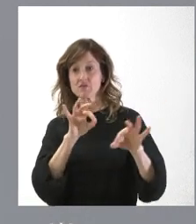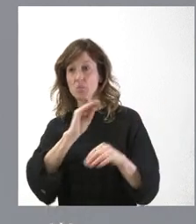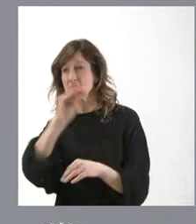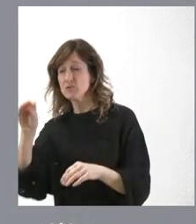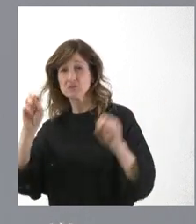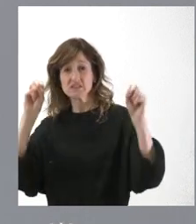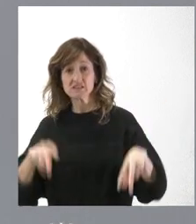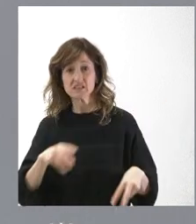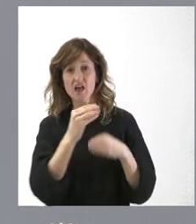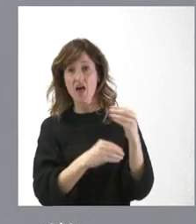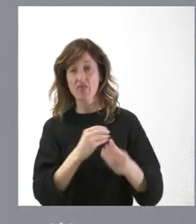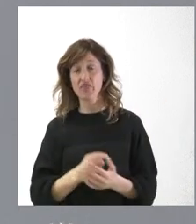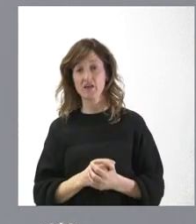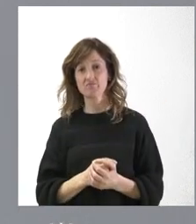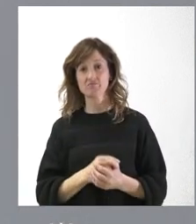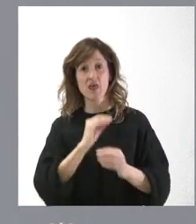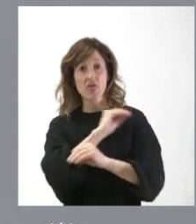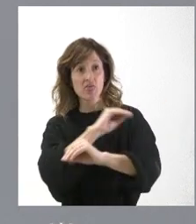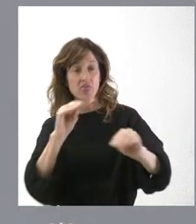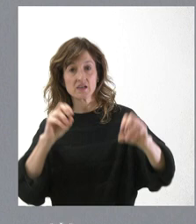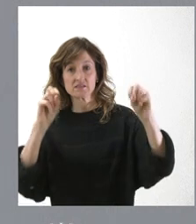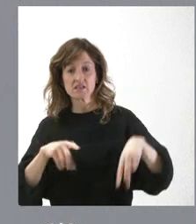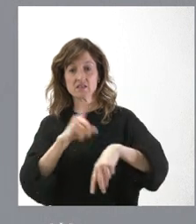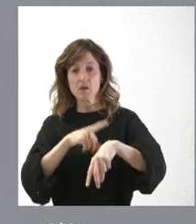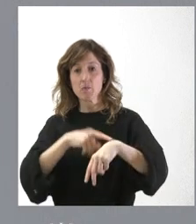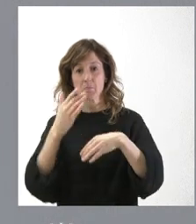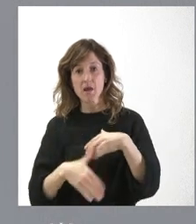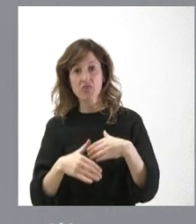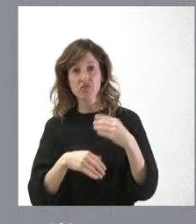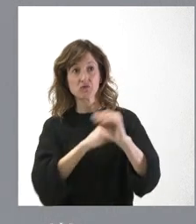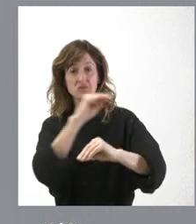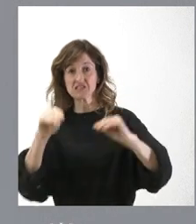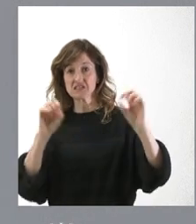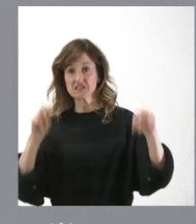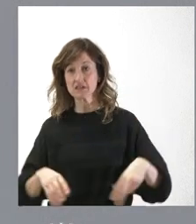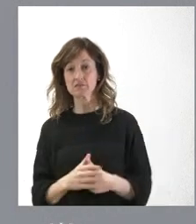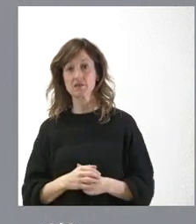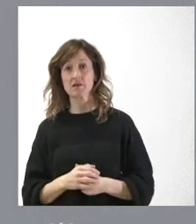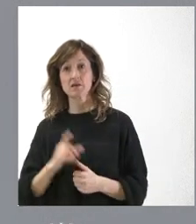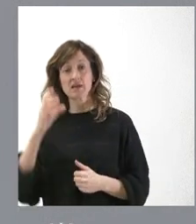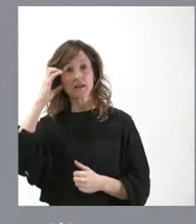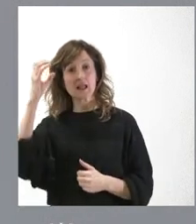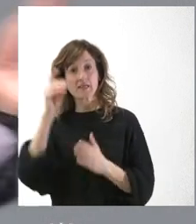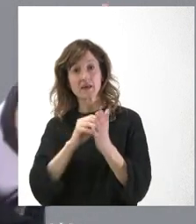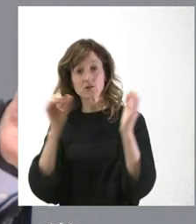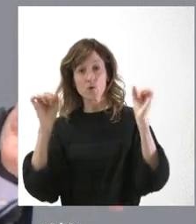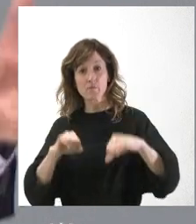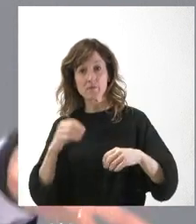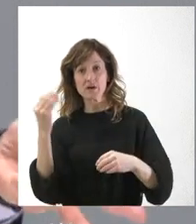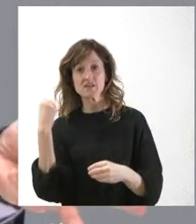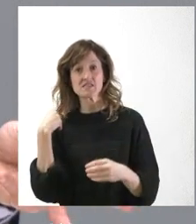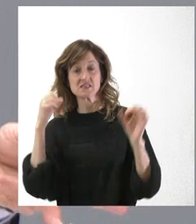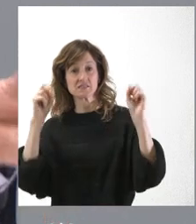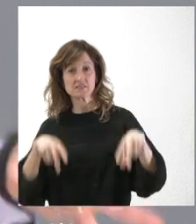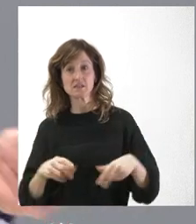qué es lo que va a hacer. Ha decidido sin consultar con nadie los tiempos y plazos. Y ha decidido sin consultar con nadie aprobar un real decreto. Y ahora parece que